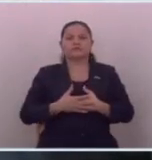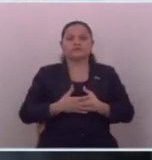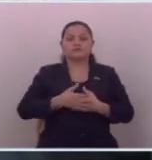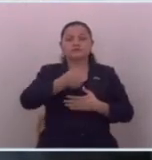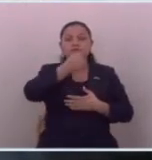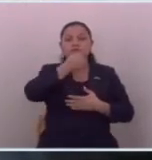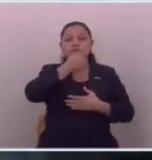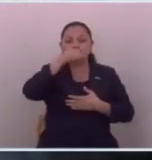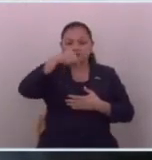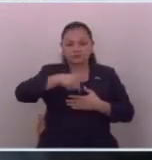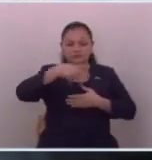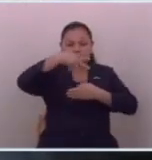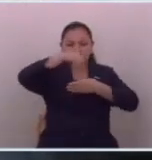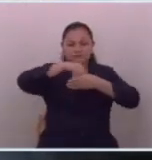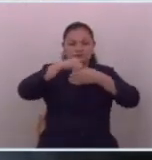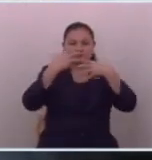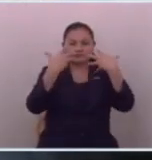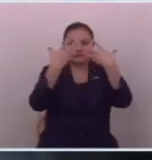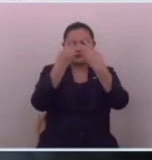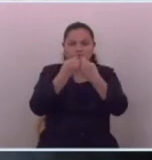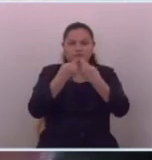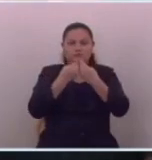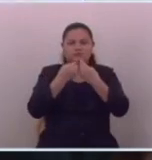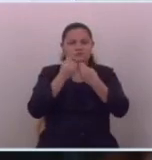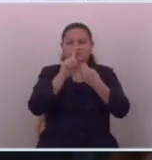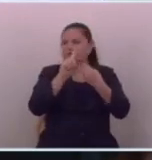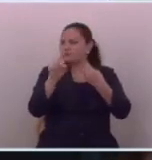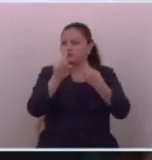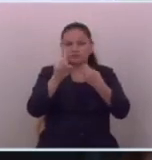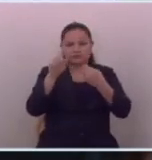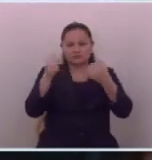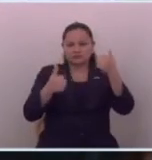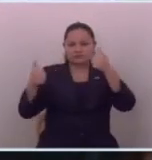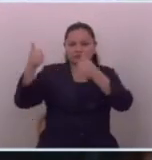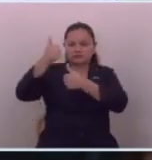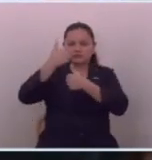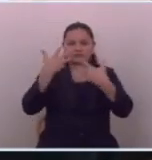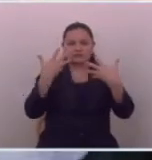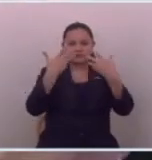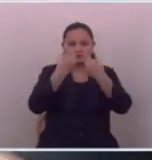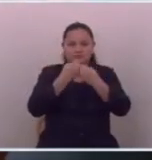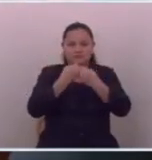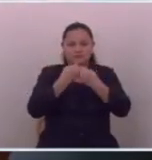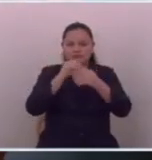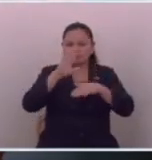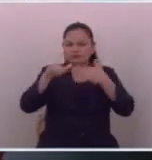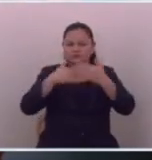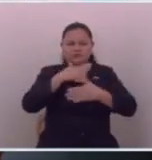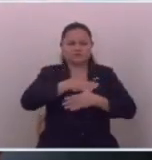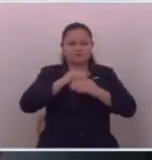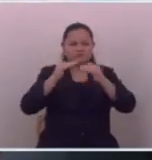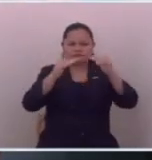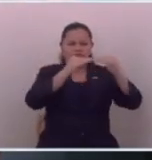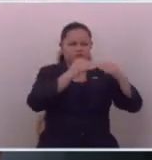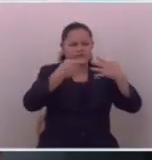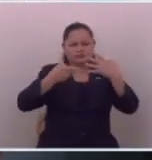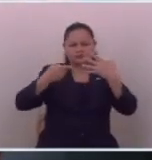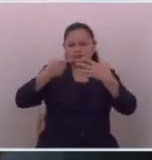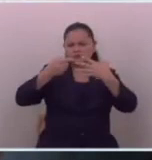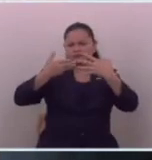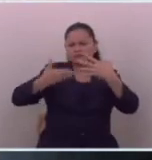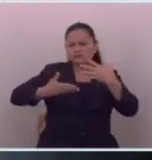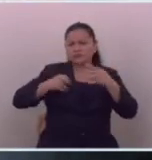prensa es parte de la sociedad no está encima de la sociedad todos tenemos igualdad de derechos y